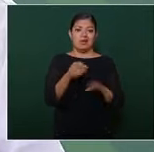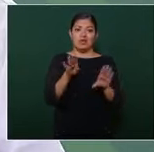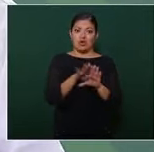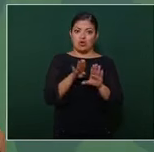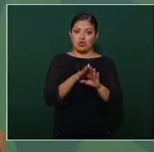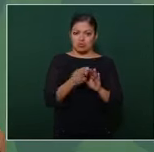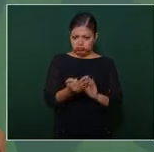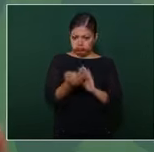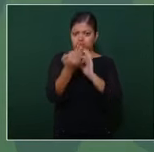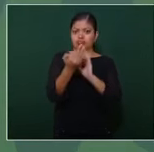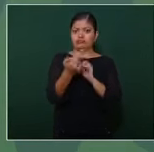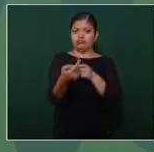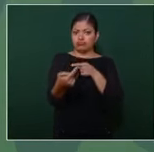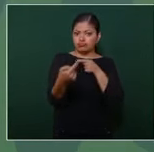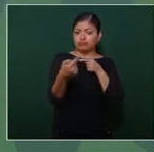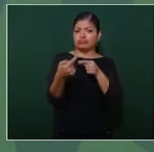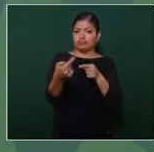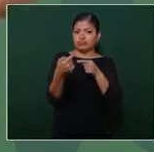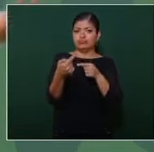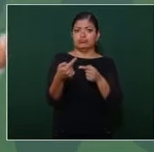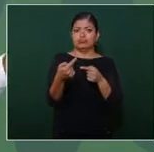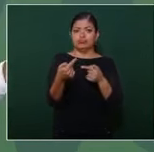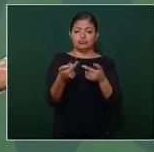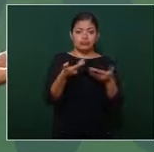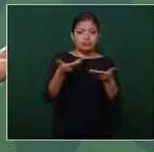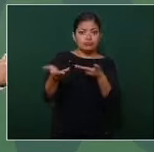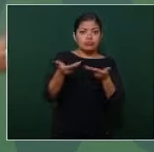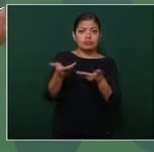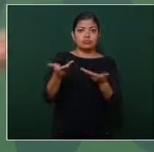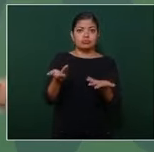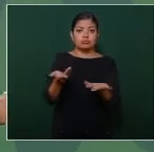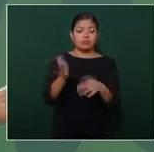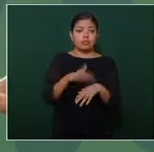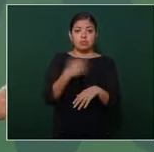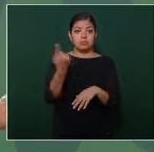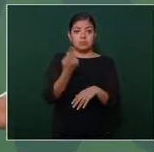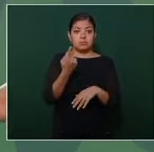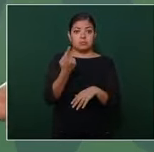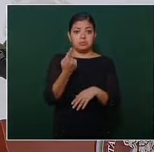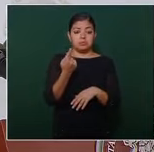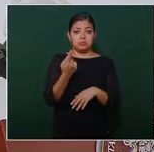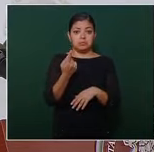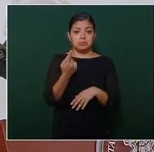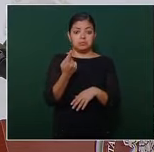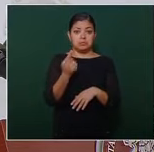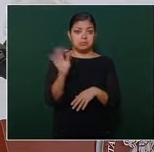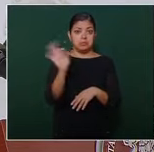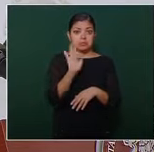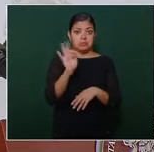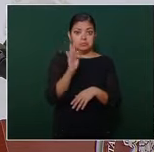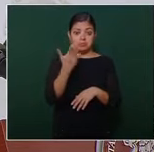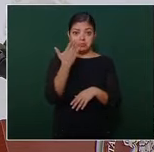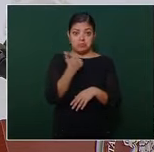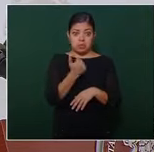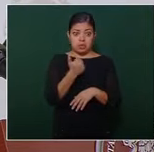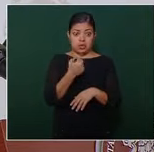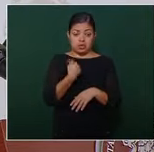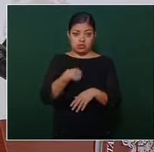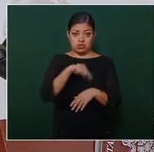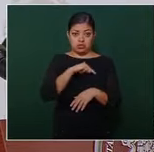porque si no tuviésemos autoridad moral